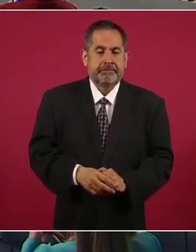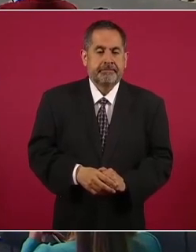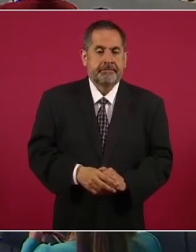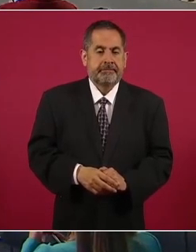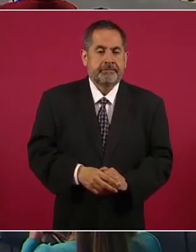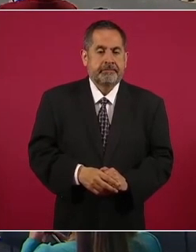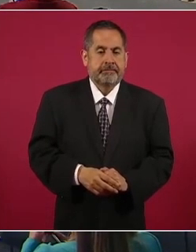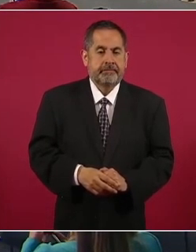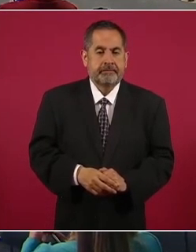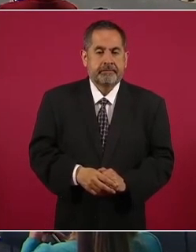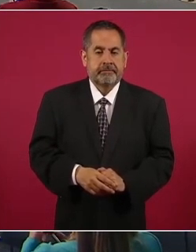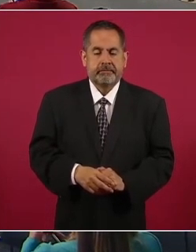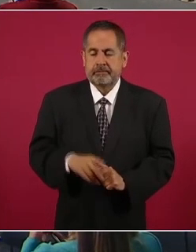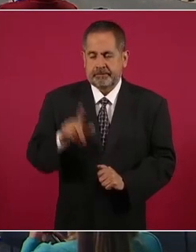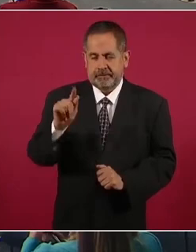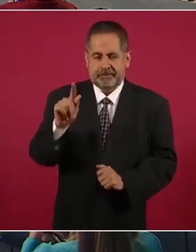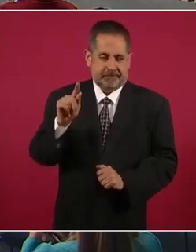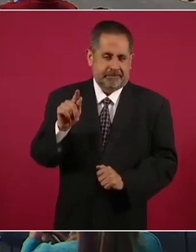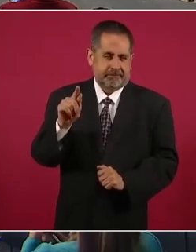79.